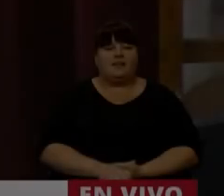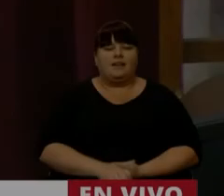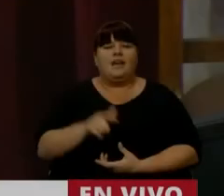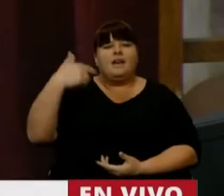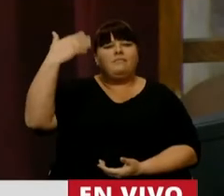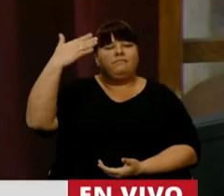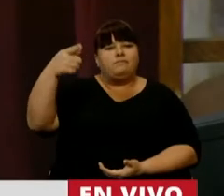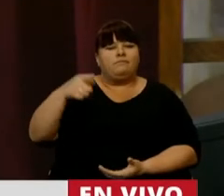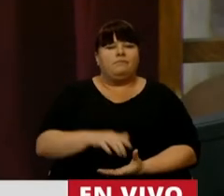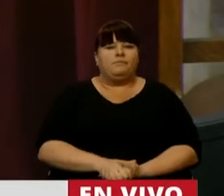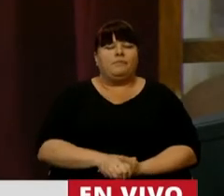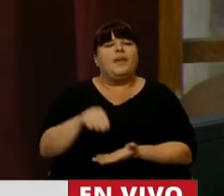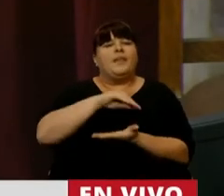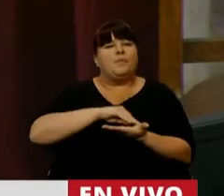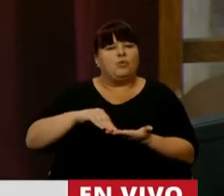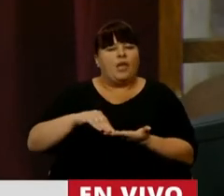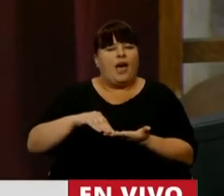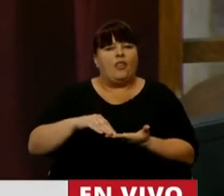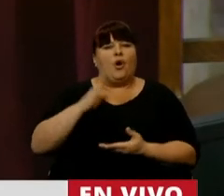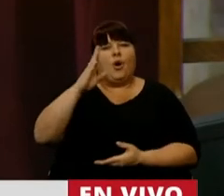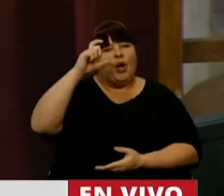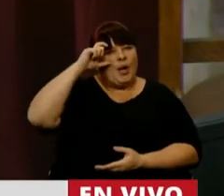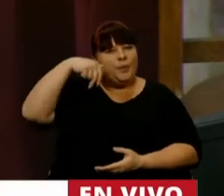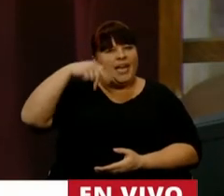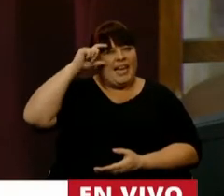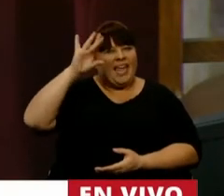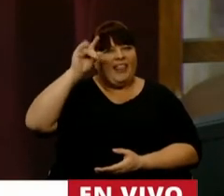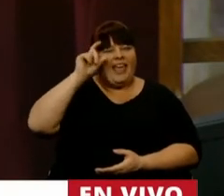La palabra el diputado Atilio Benedetti.